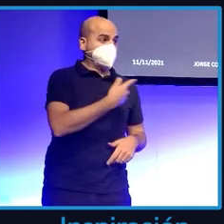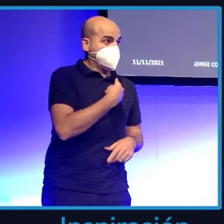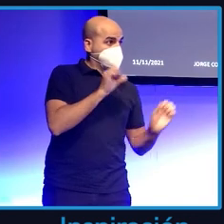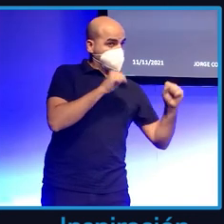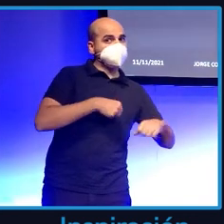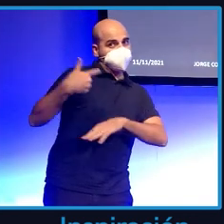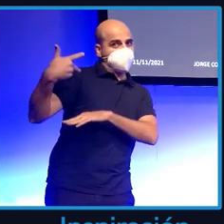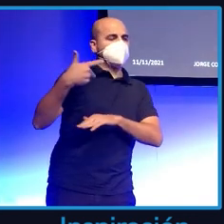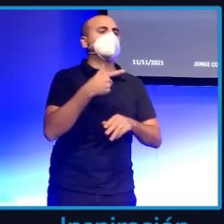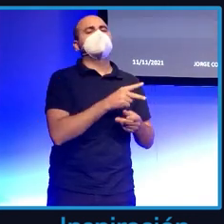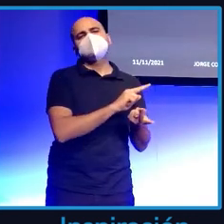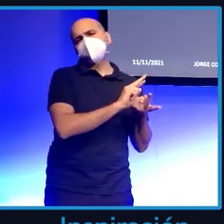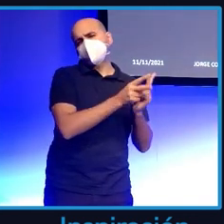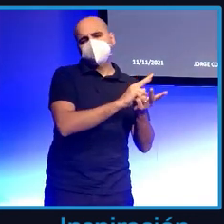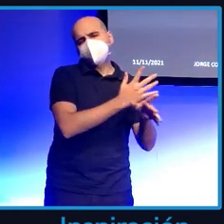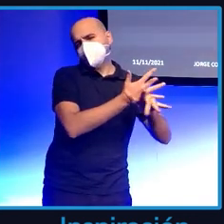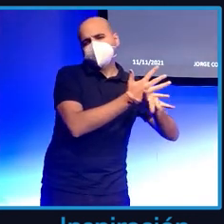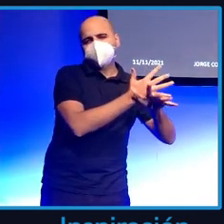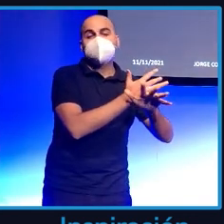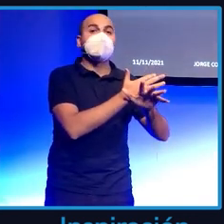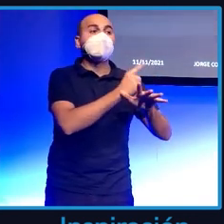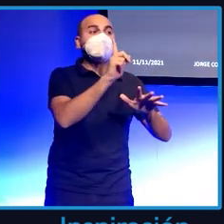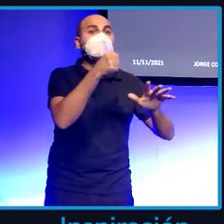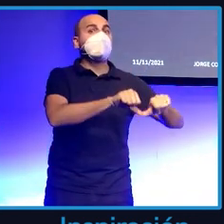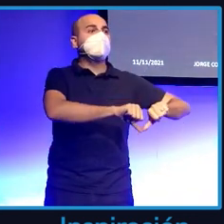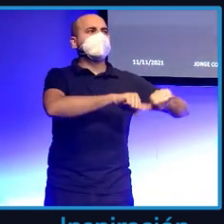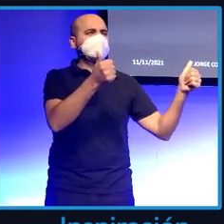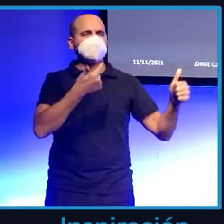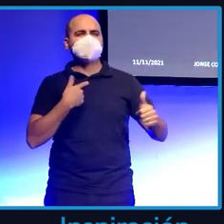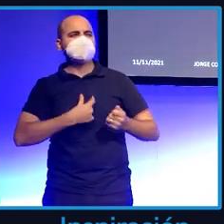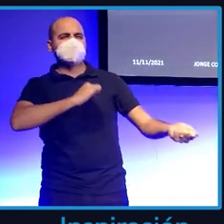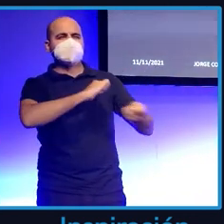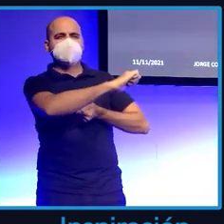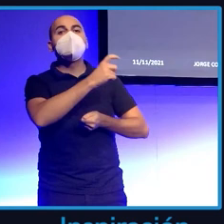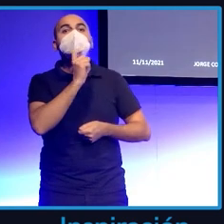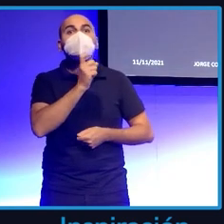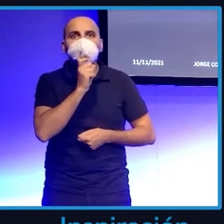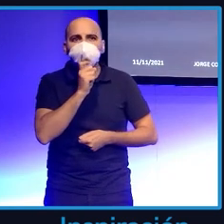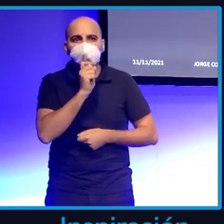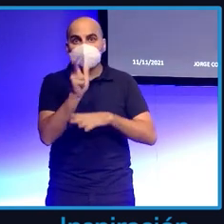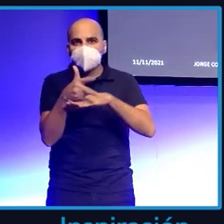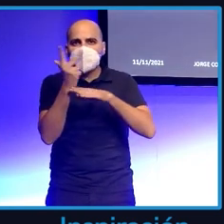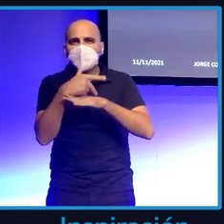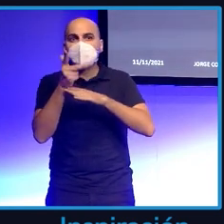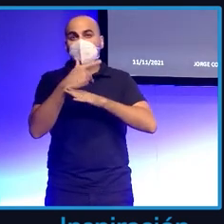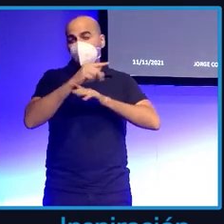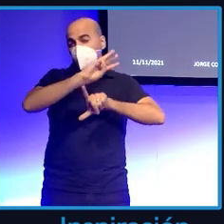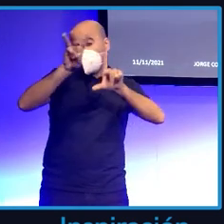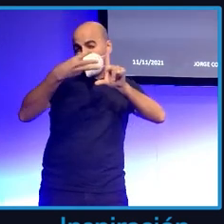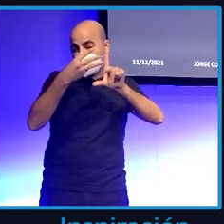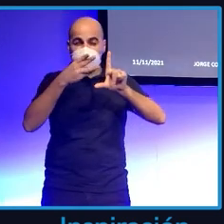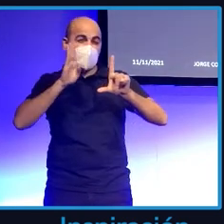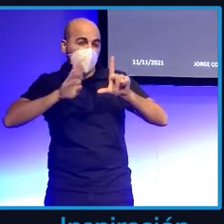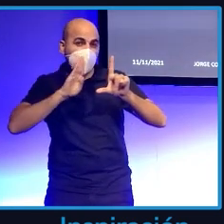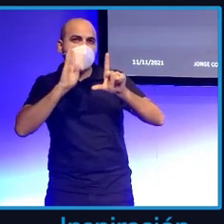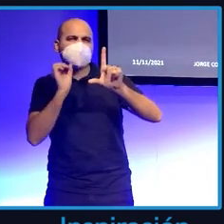ese contenido, ese vídeo, esas fotos a una página porno o lo sube a una red social o a